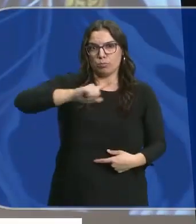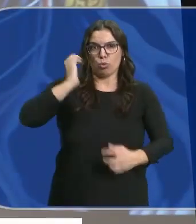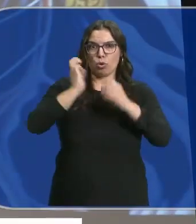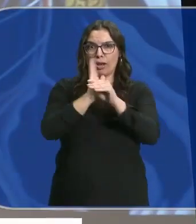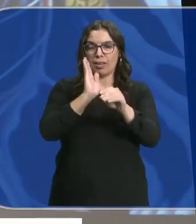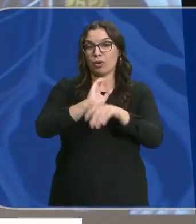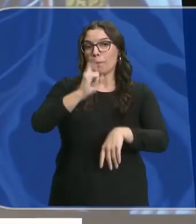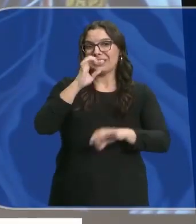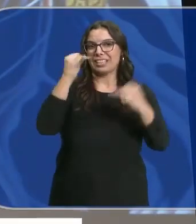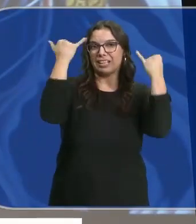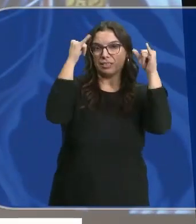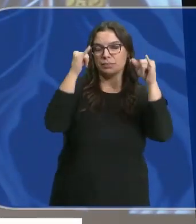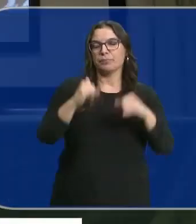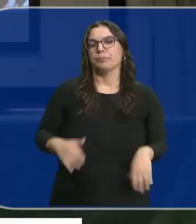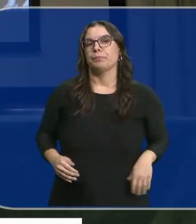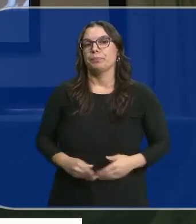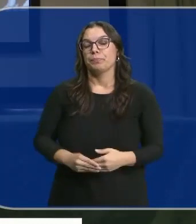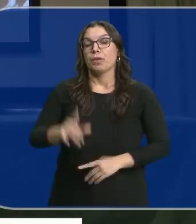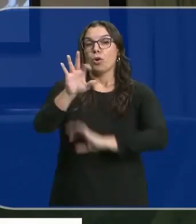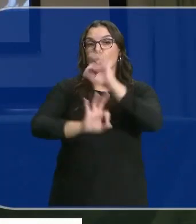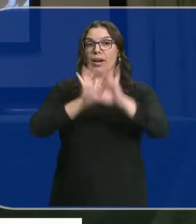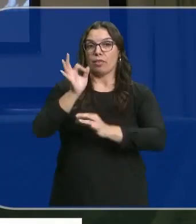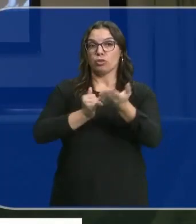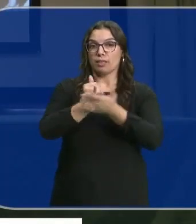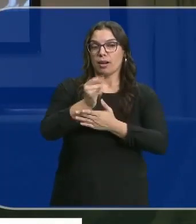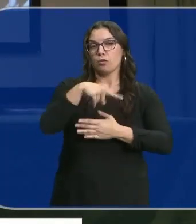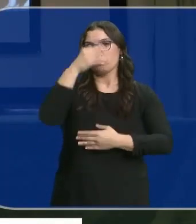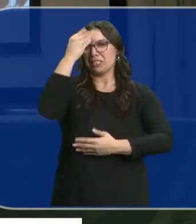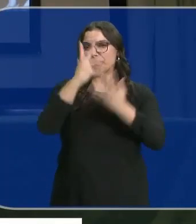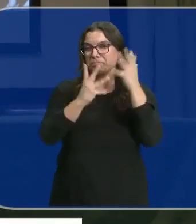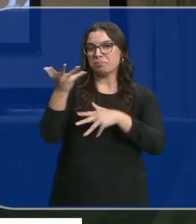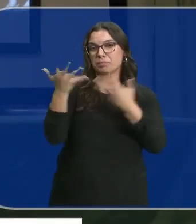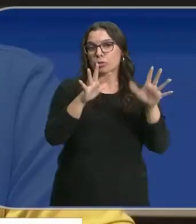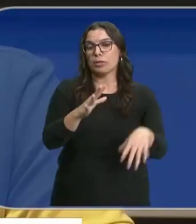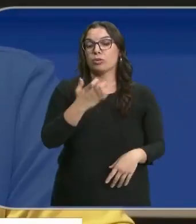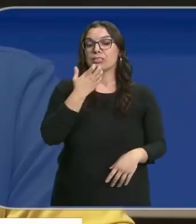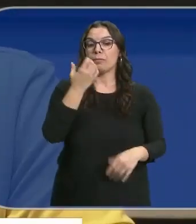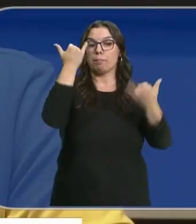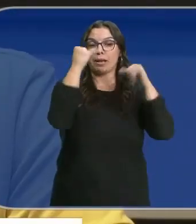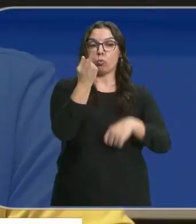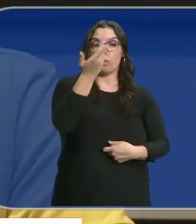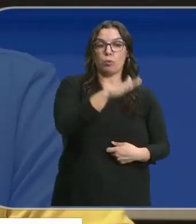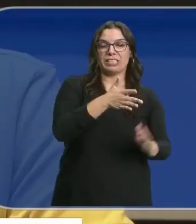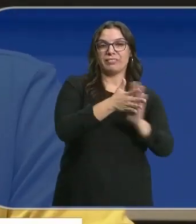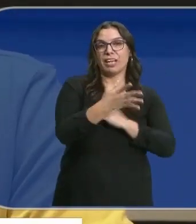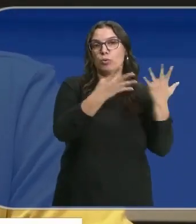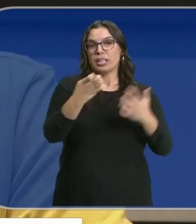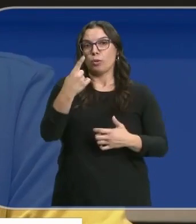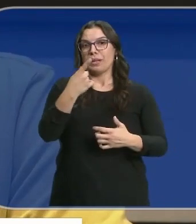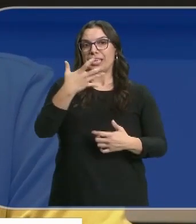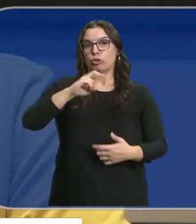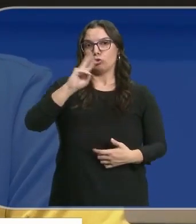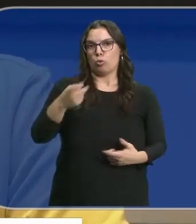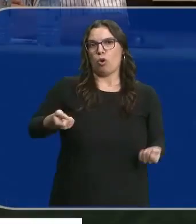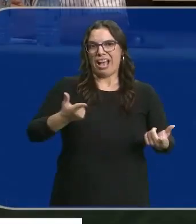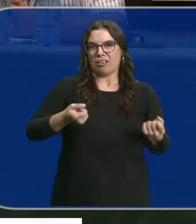ganaderas, sobre todo de vacuno en extensivo. Las organizaciones agrarias calculan que cada vaca muerta cuesta entre 900 y 1.500 euros